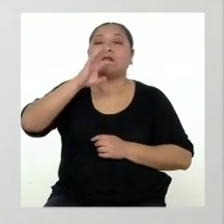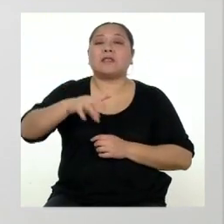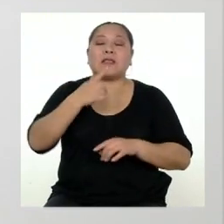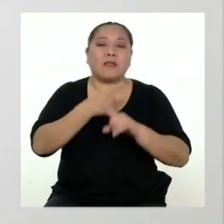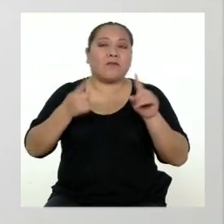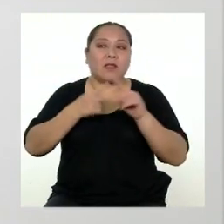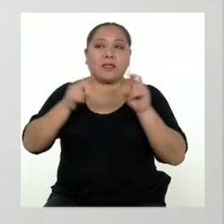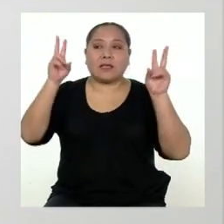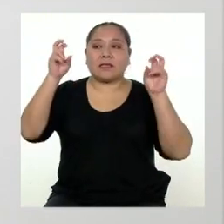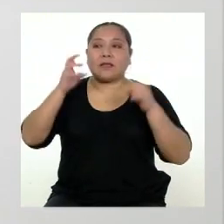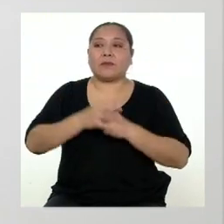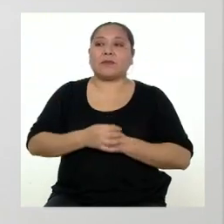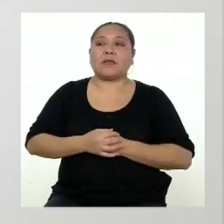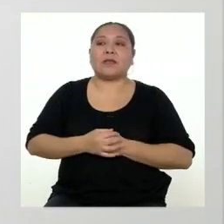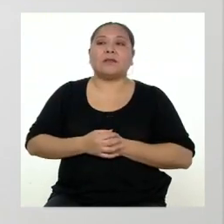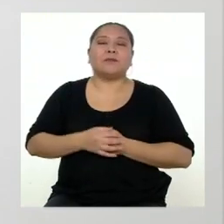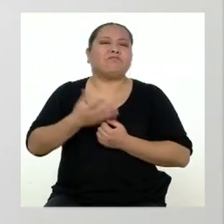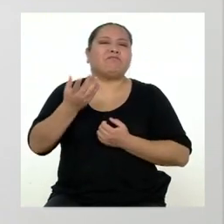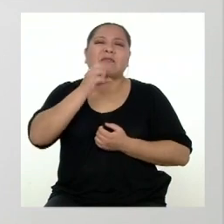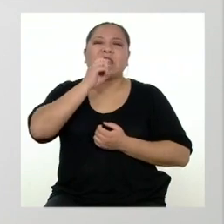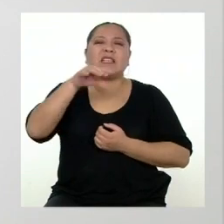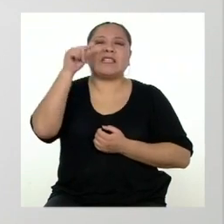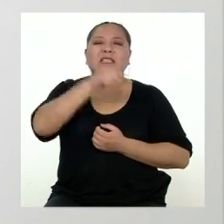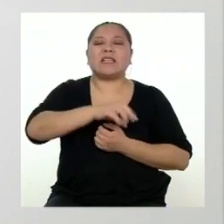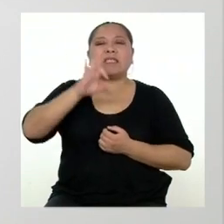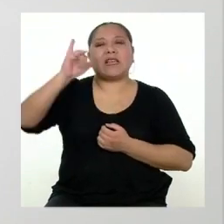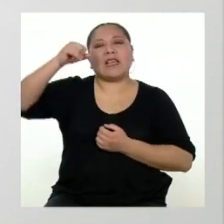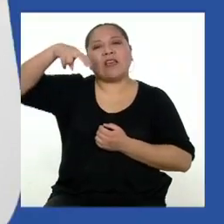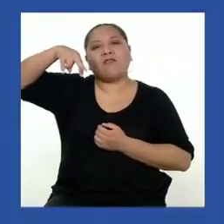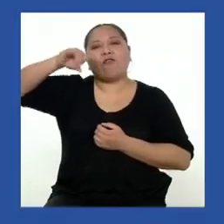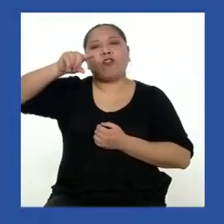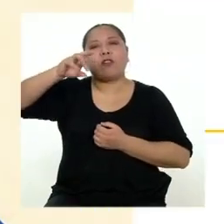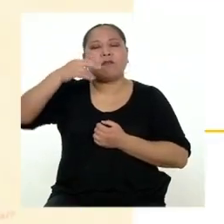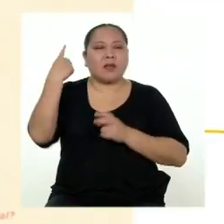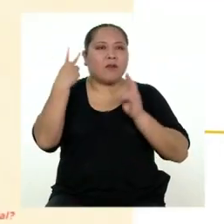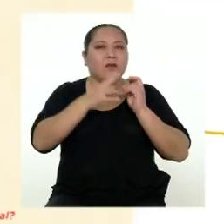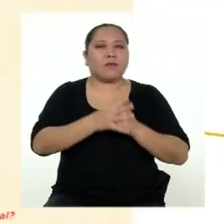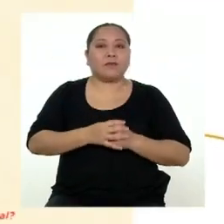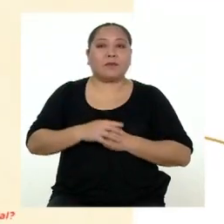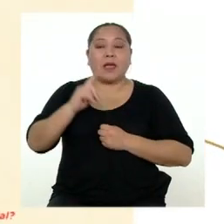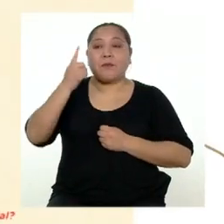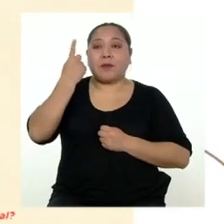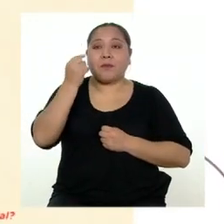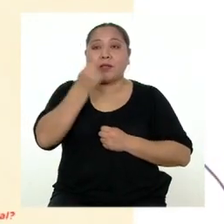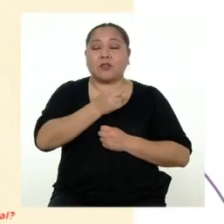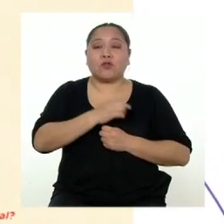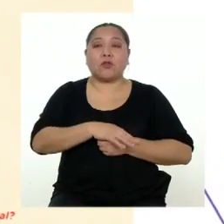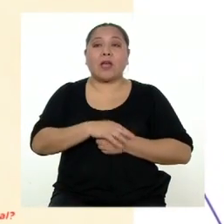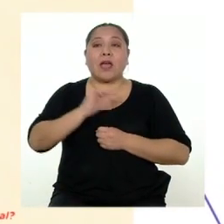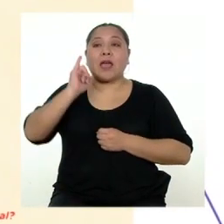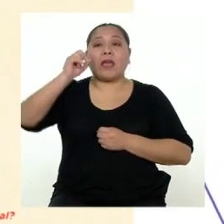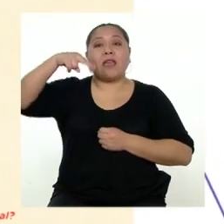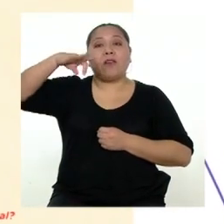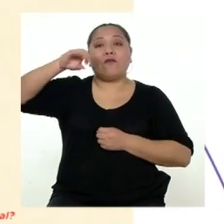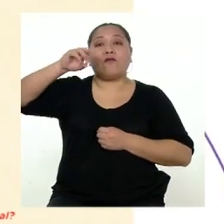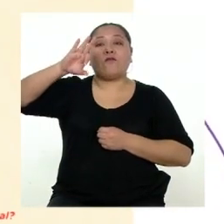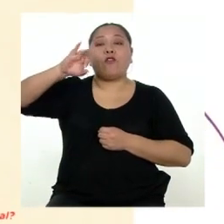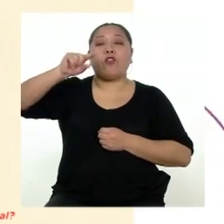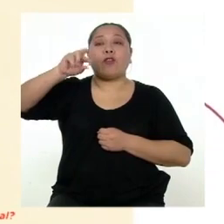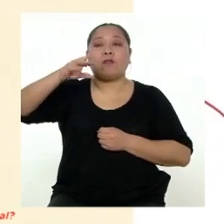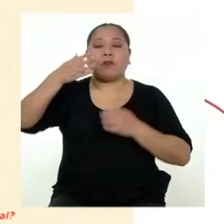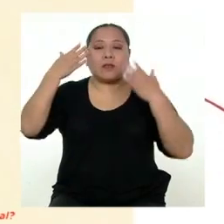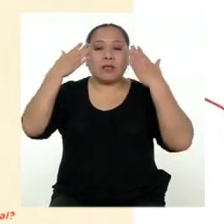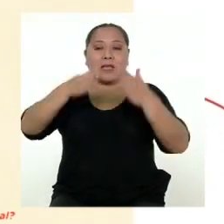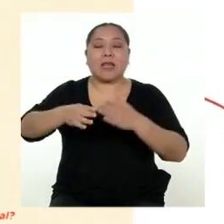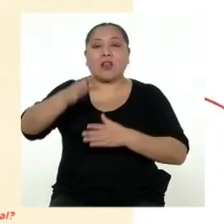distintos temas. ¿De qué tratan estas infografías que estamos viendo? En el primer caso, es una infografía que está dirigida a los